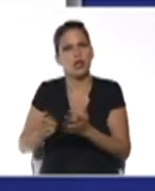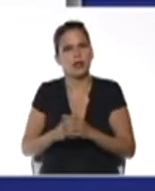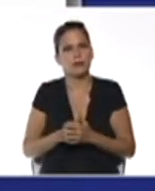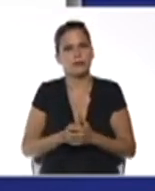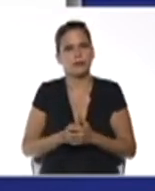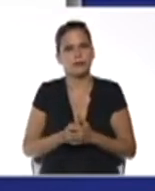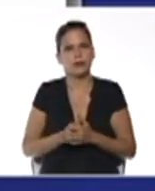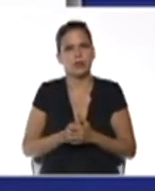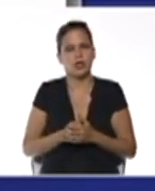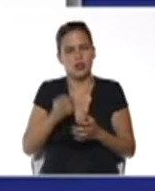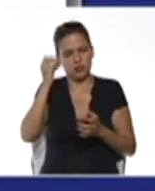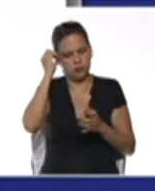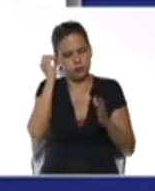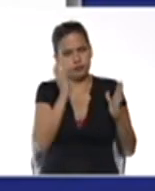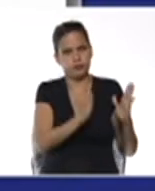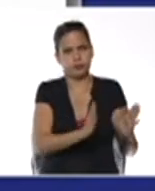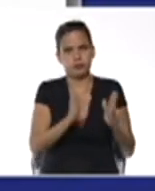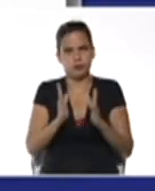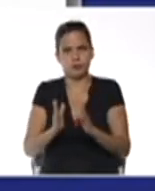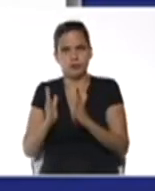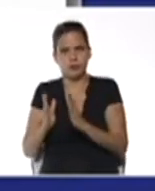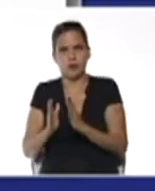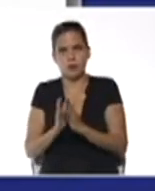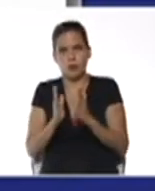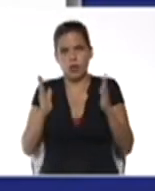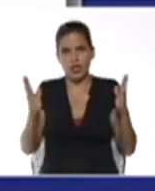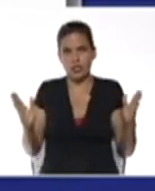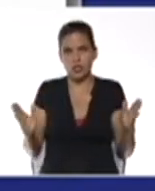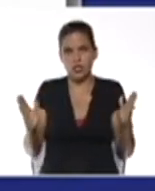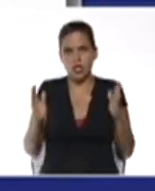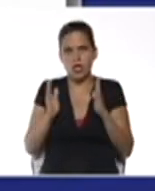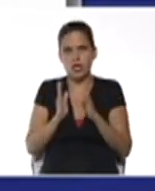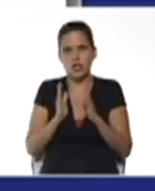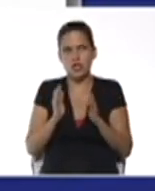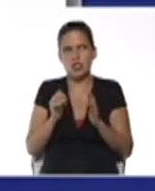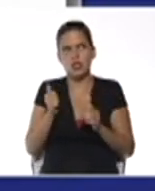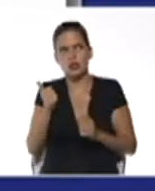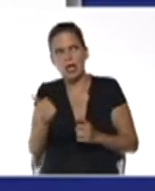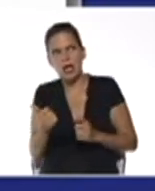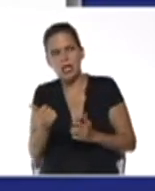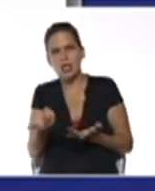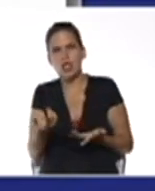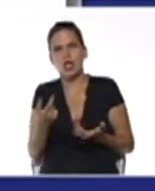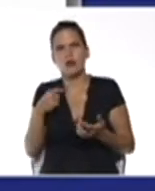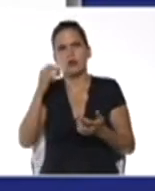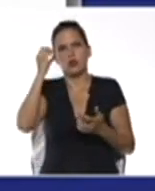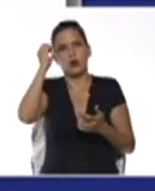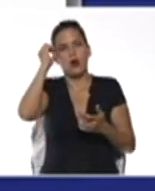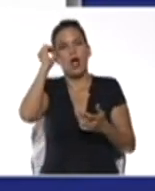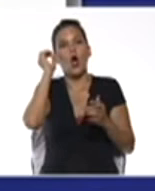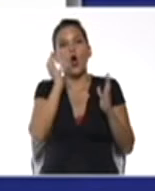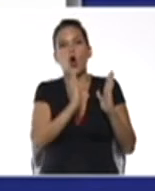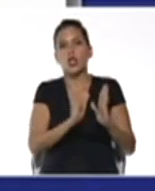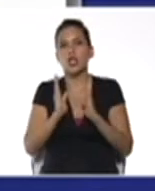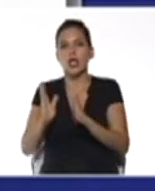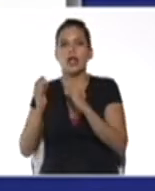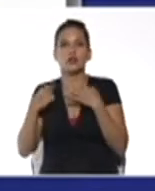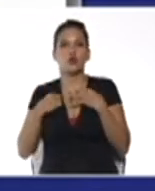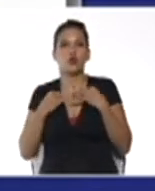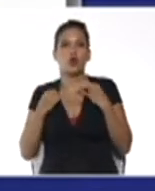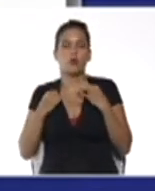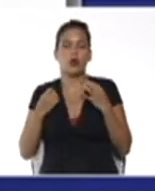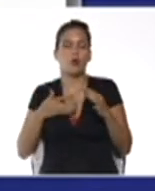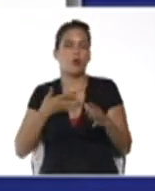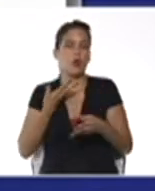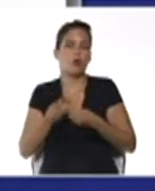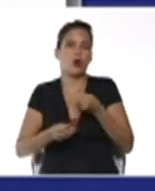perdón a la clasificación por cantidad y calidad en el momento en que ellos van a ordenar su ropa lo podemos hacer también